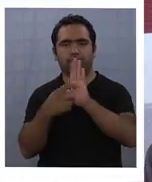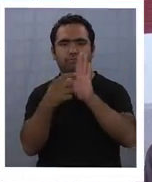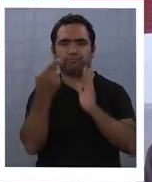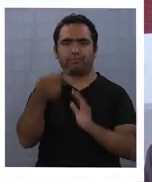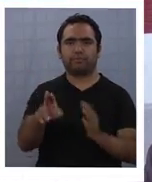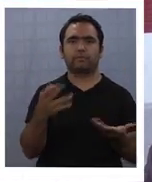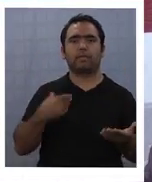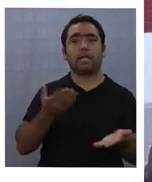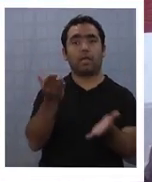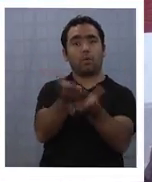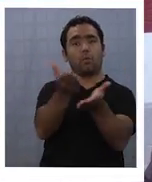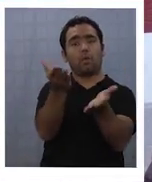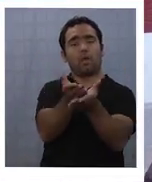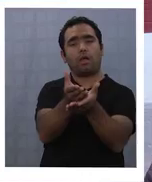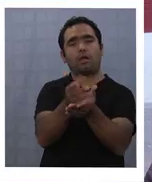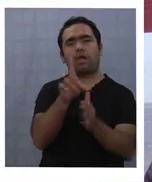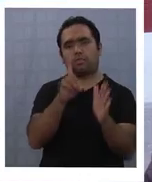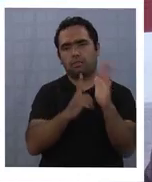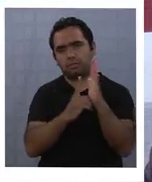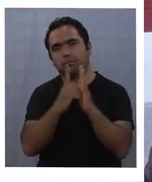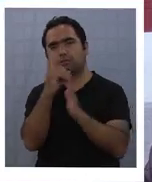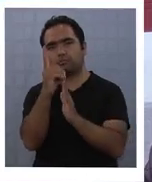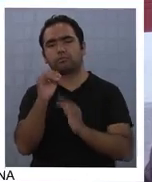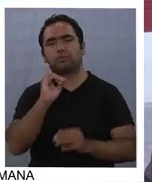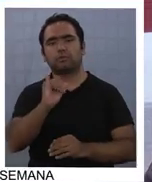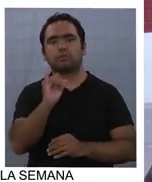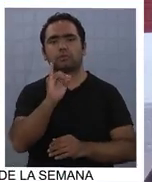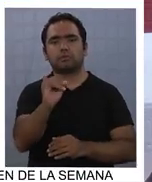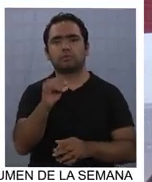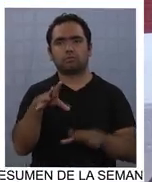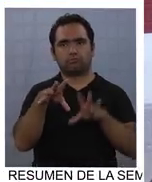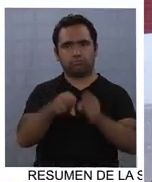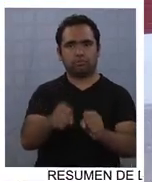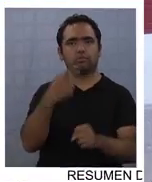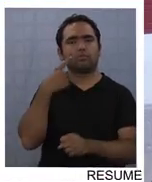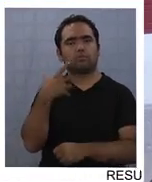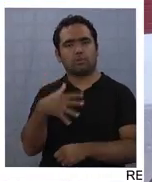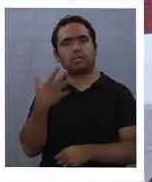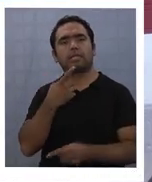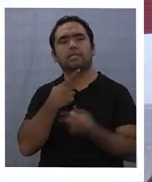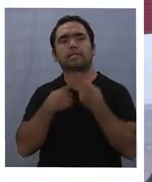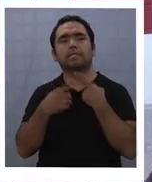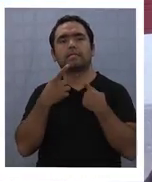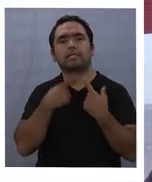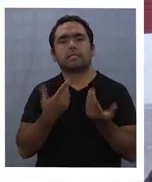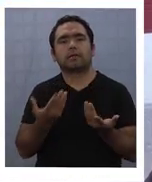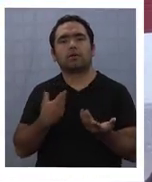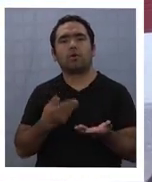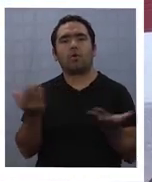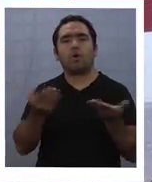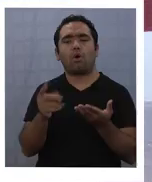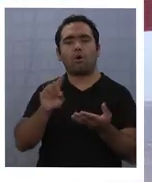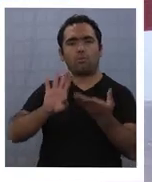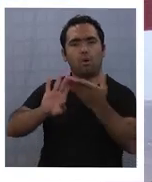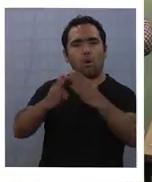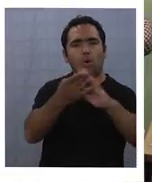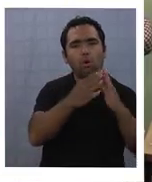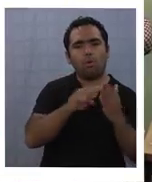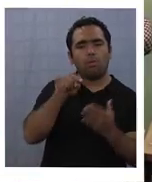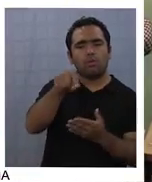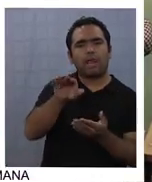El colegio ha tenido un desarrollo y esto implica una consolidación y lo más interesante con alumnos de una comuna tan vulnerable como